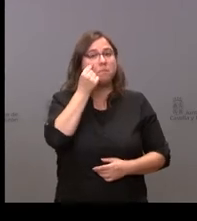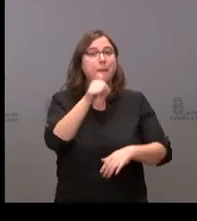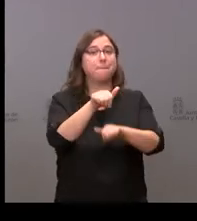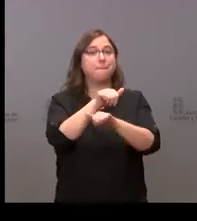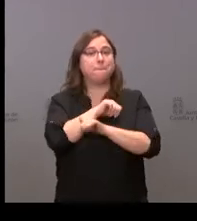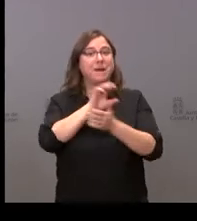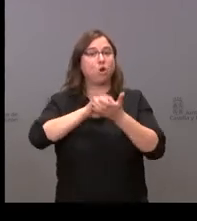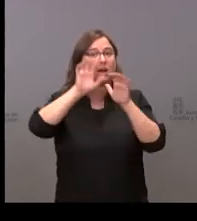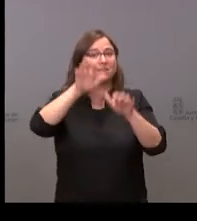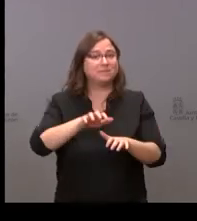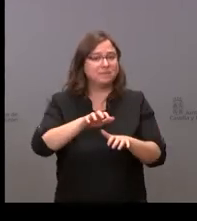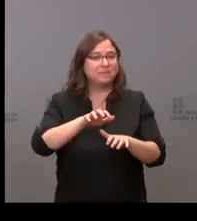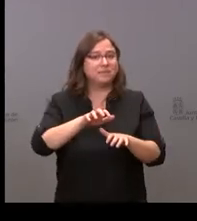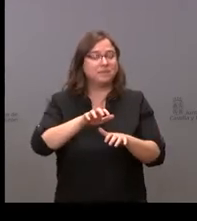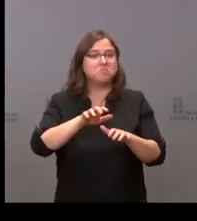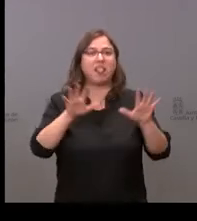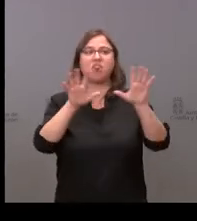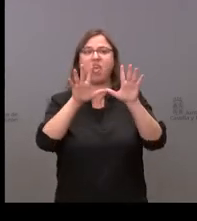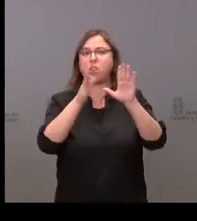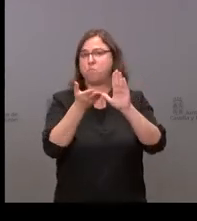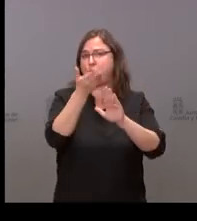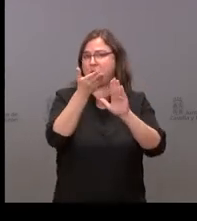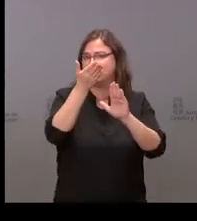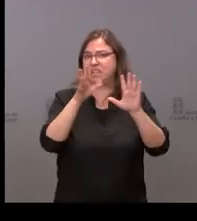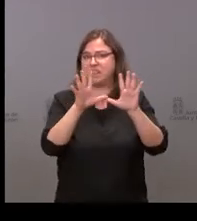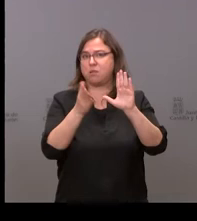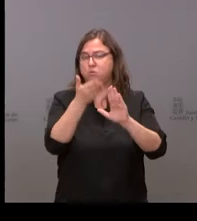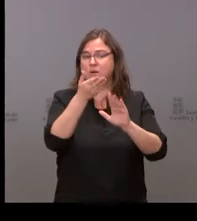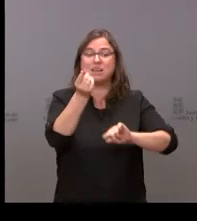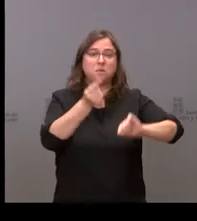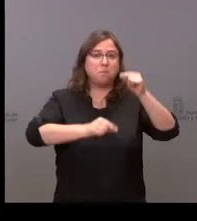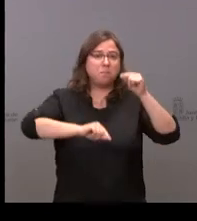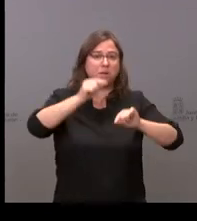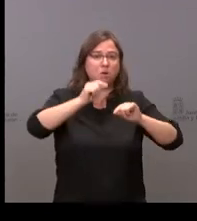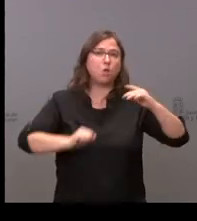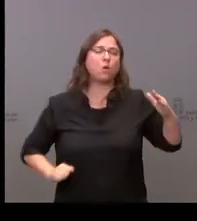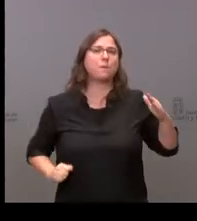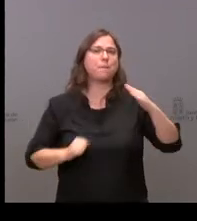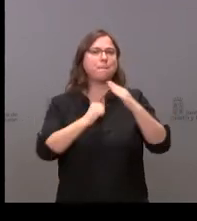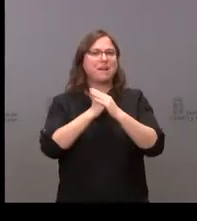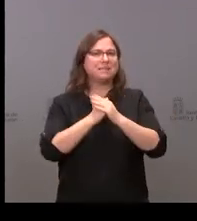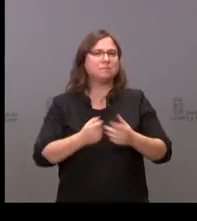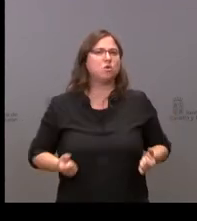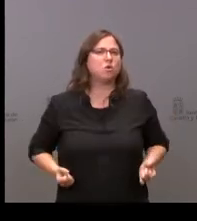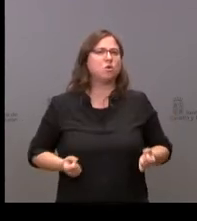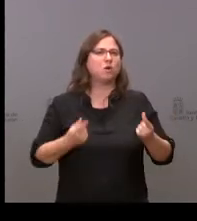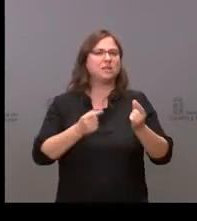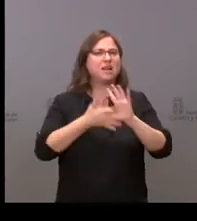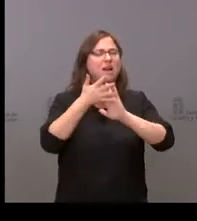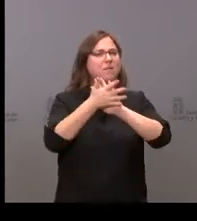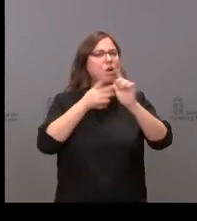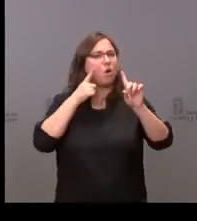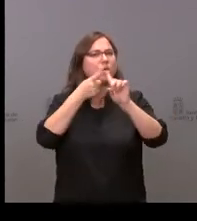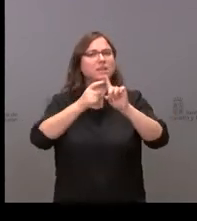Castilla y León está en el poco más del 10. En estos presupuestos y en el techo de gasto que se aprobó la semana pasada se habla de un objetivo